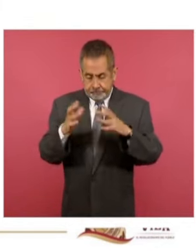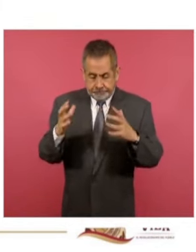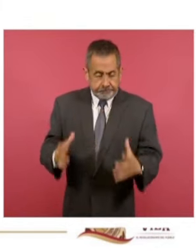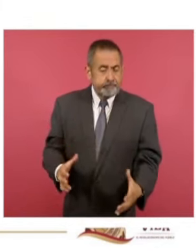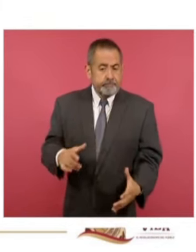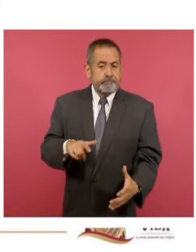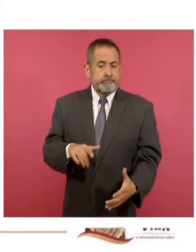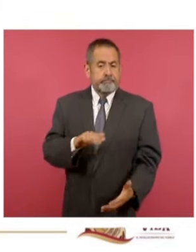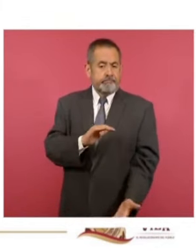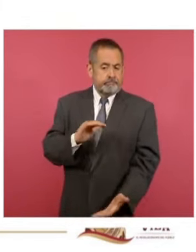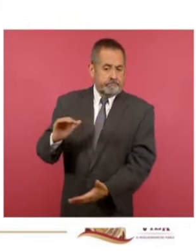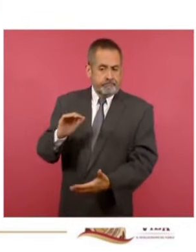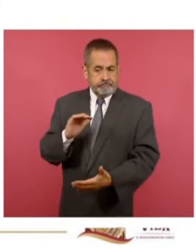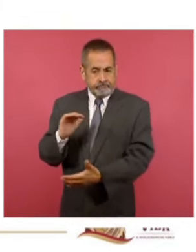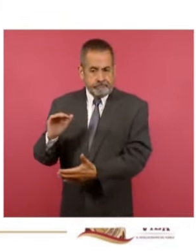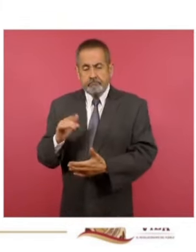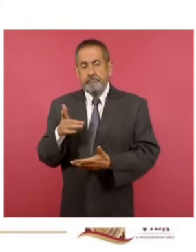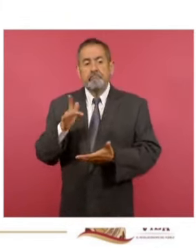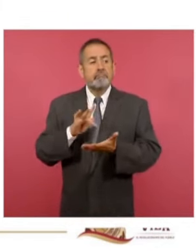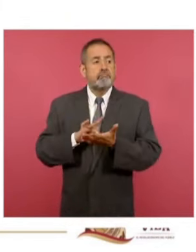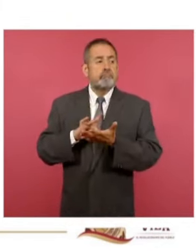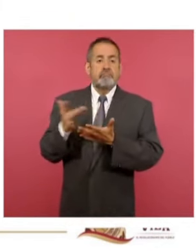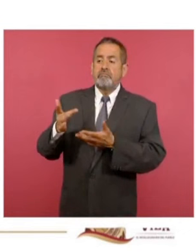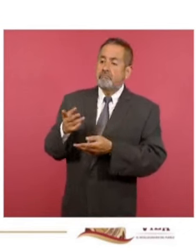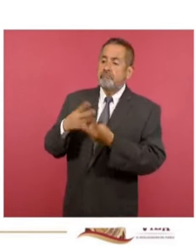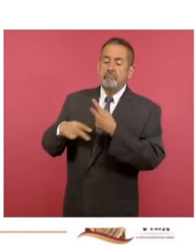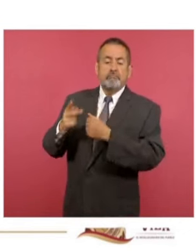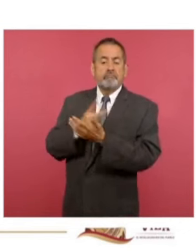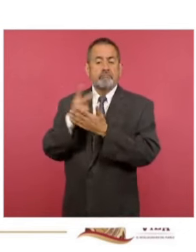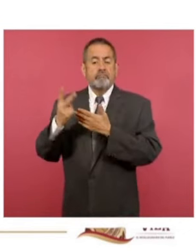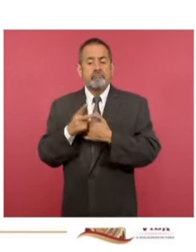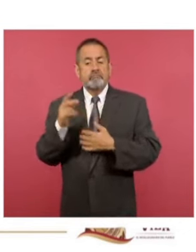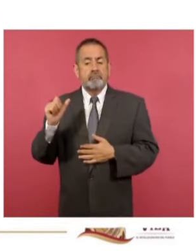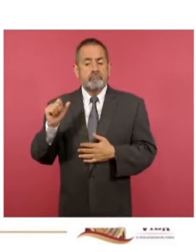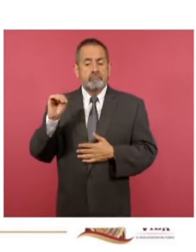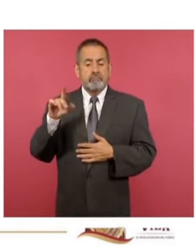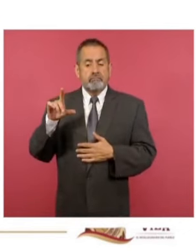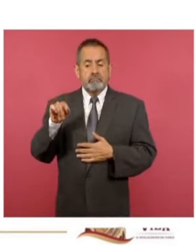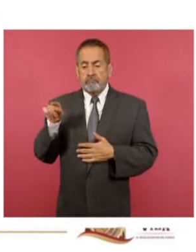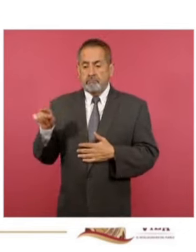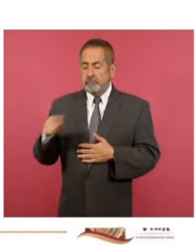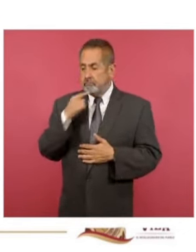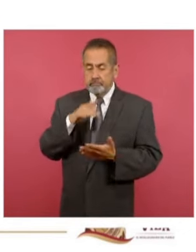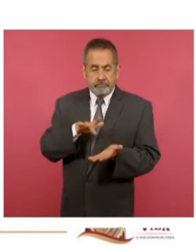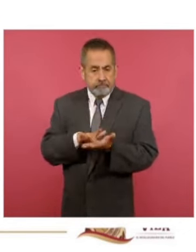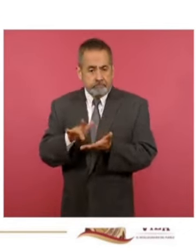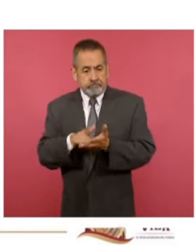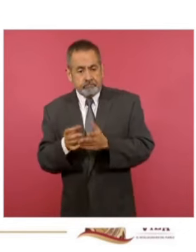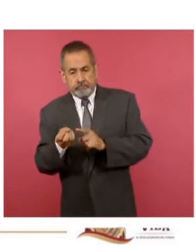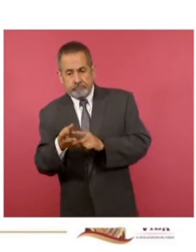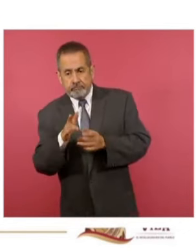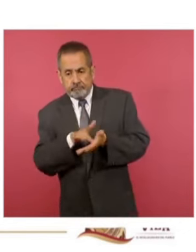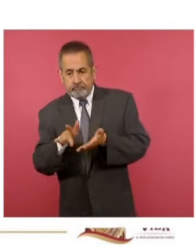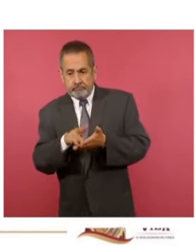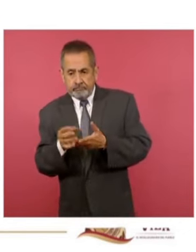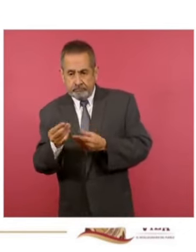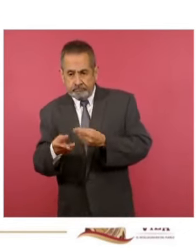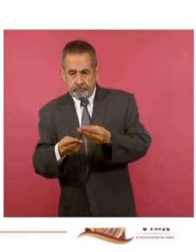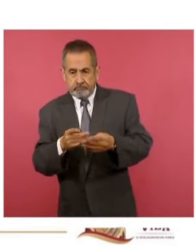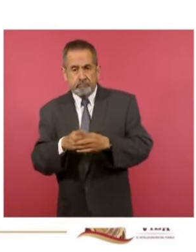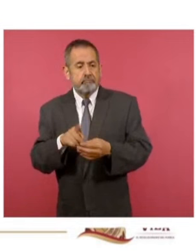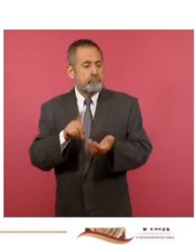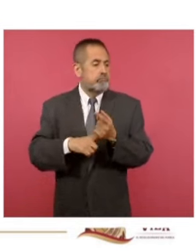barril. Pero gracias al programa del presidente Andrés Manuel López Obrador de incentivos fiscales, ese